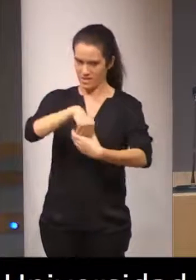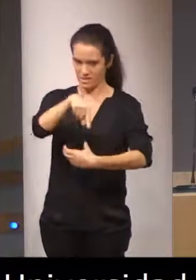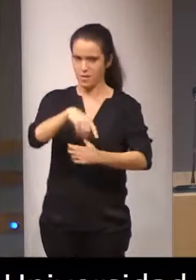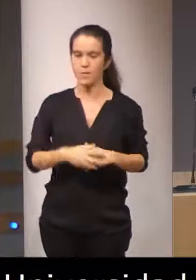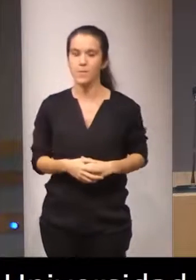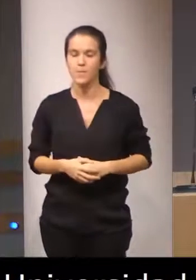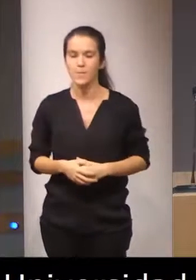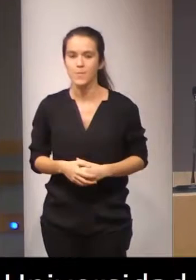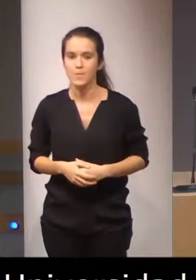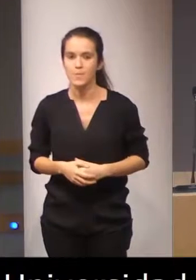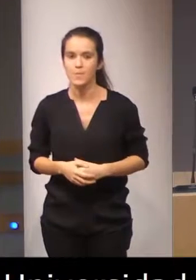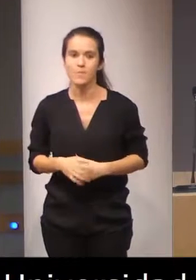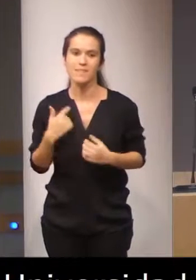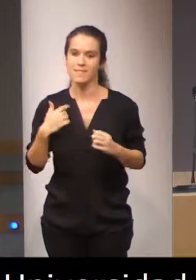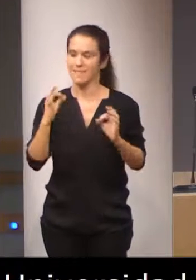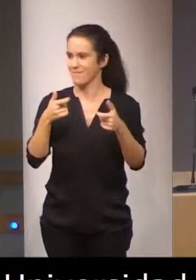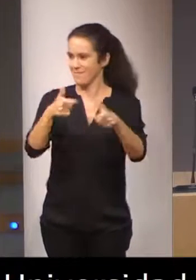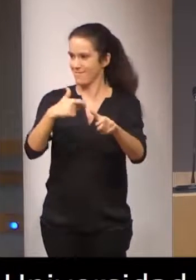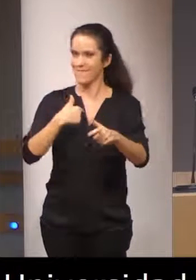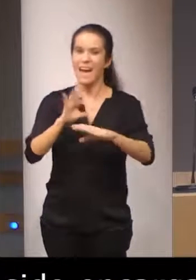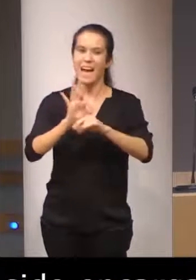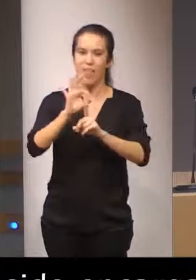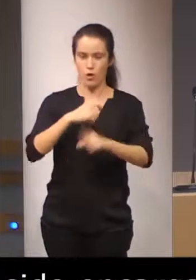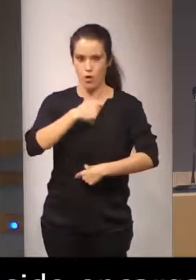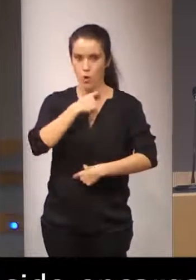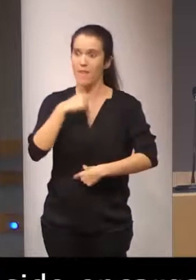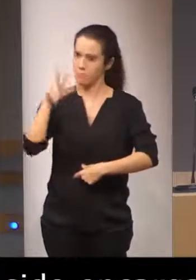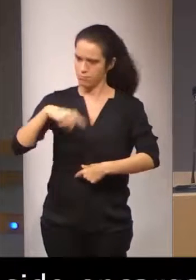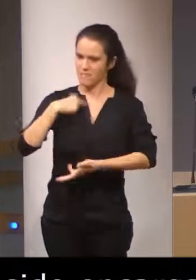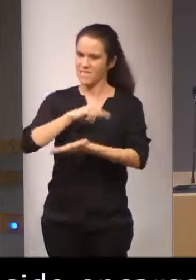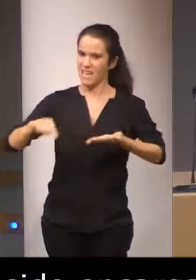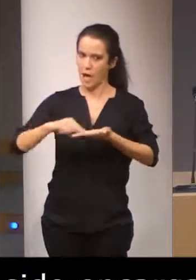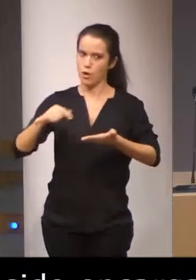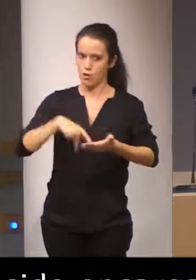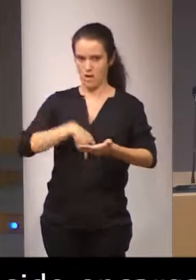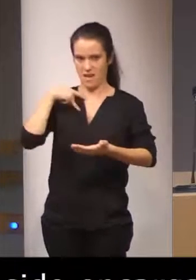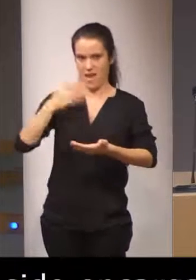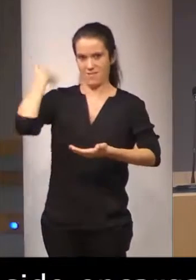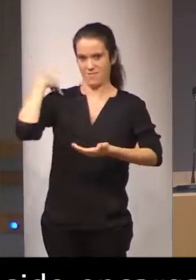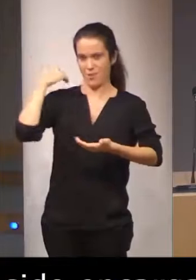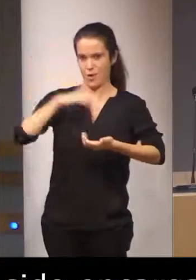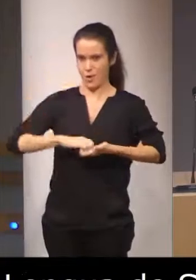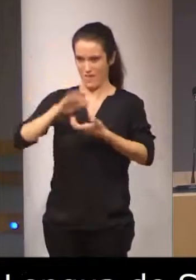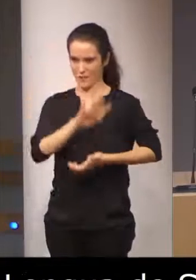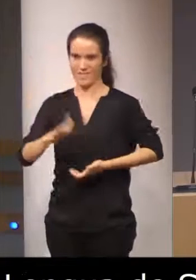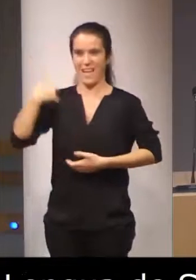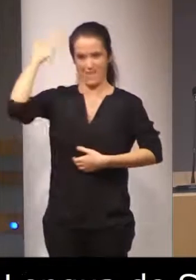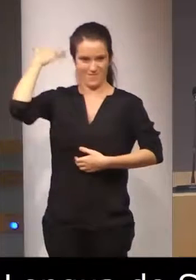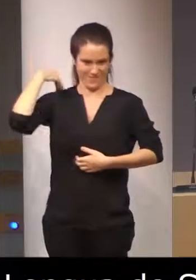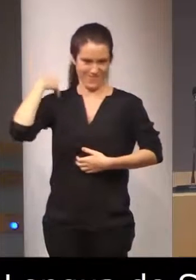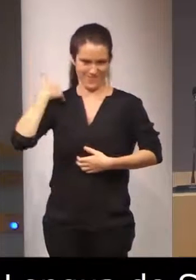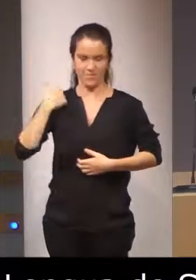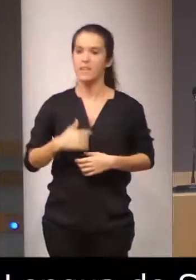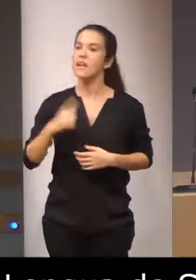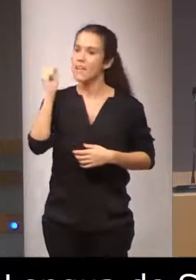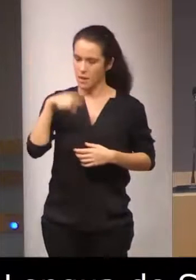del grado de Logopedia. Ha sido secretario general de la Confederación Estatal, entonces Confederación Nacional de Sordos Españoles, y